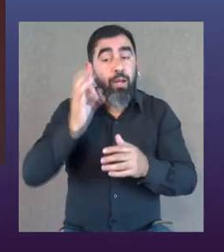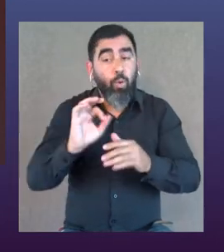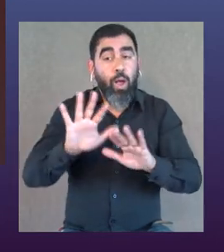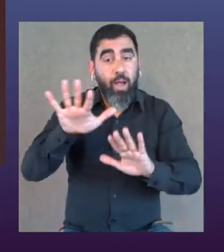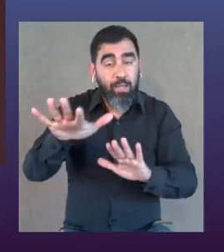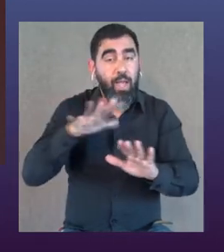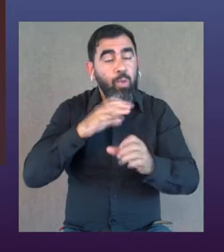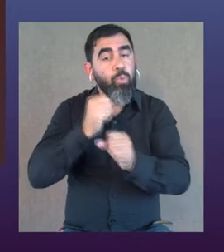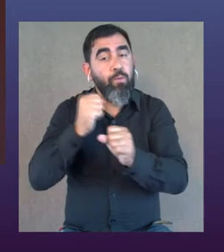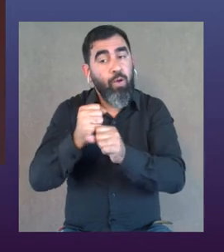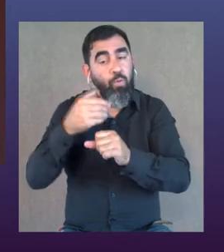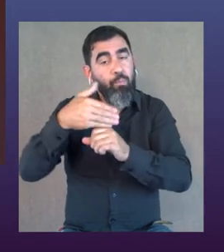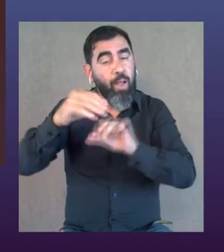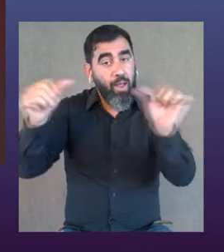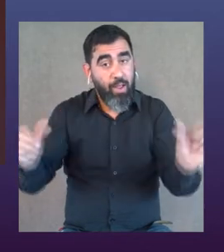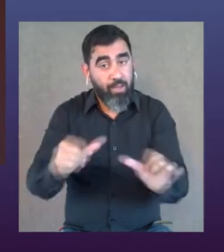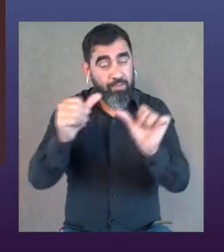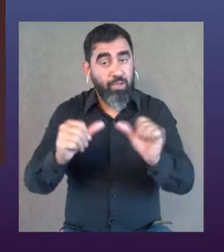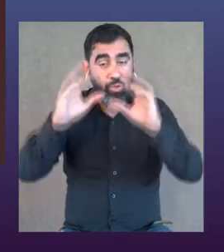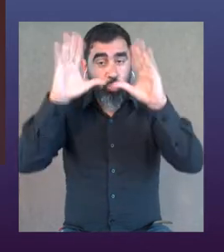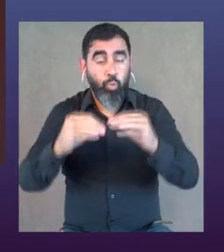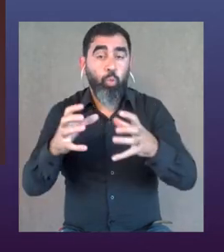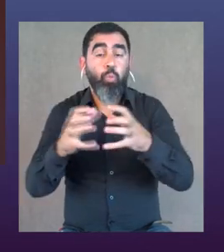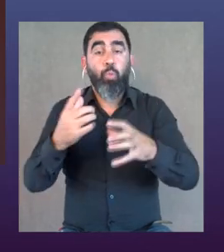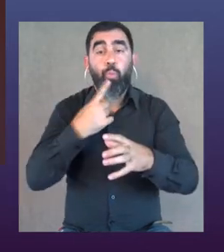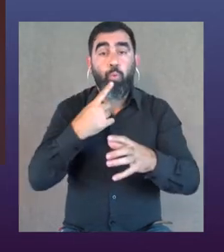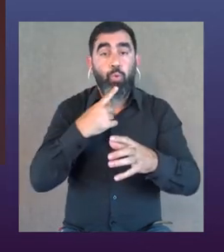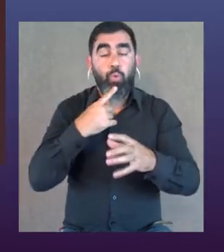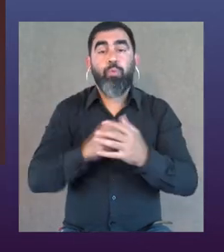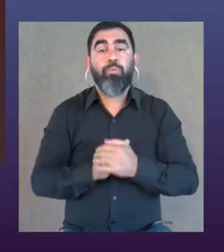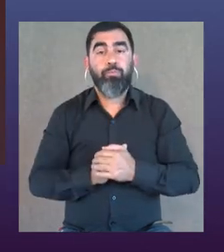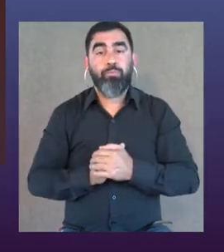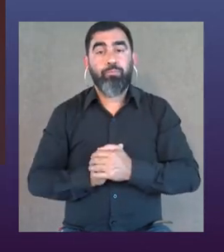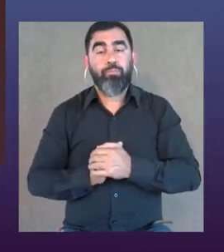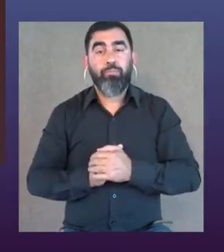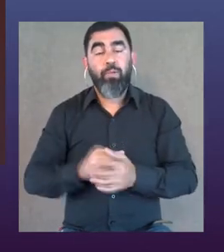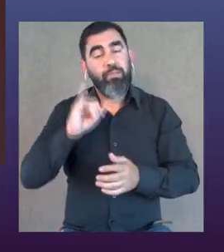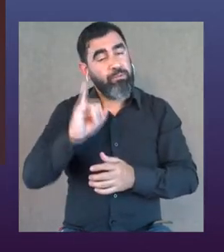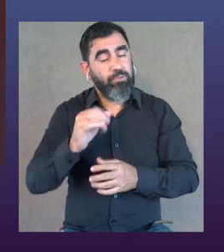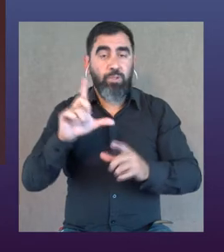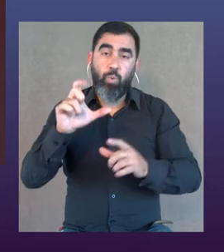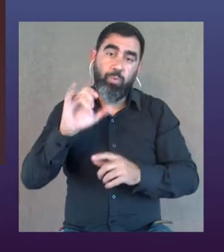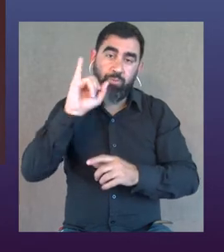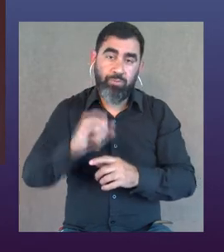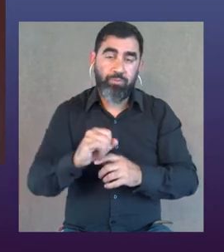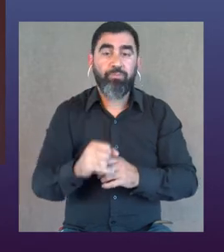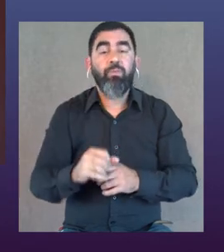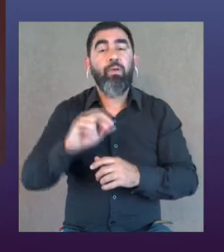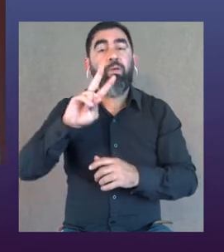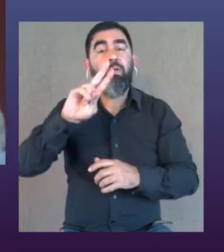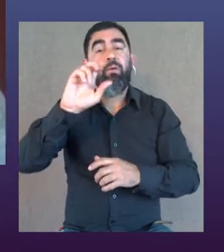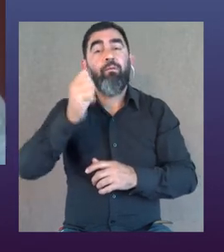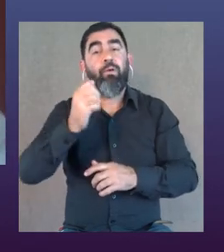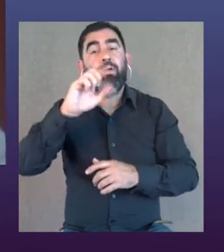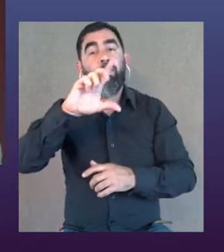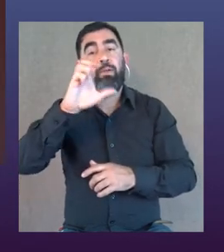Y bueno, me parece que ahí hay un trabajo para hacer, por parte de todos los partidos, no solo de algunos. Exactamente, sí, sí, sí, por supuesto.